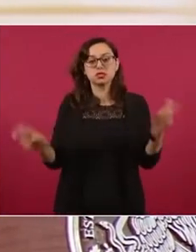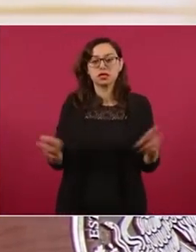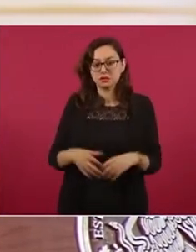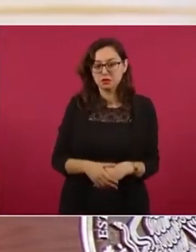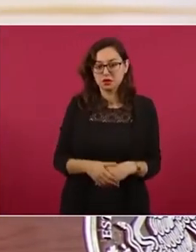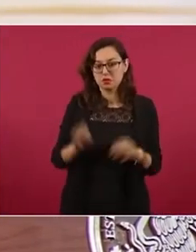pesos